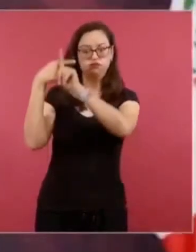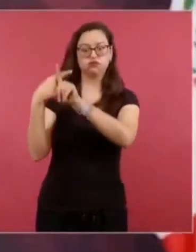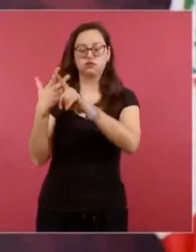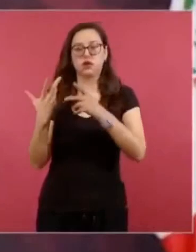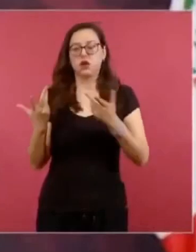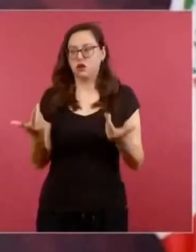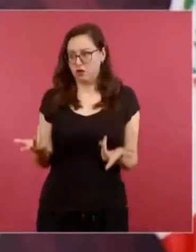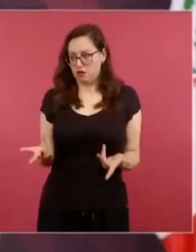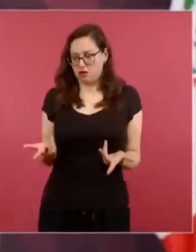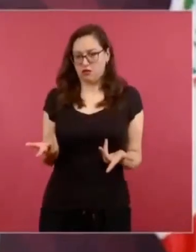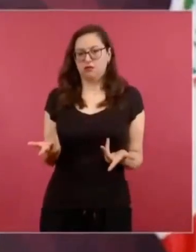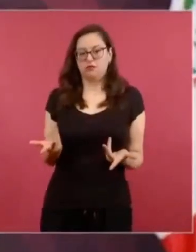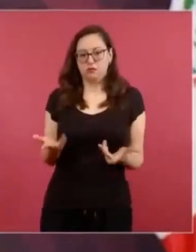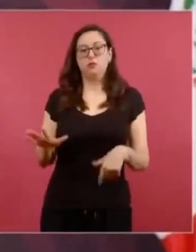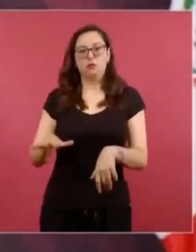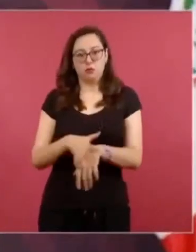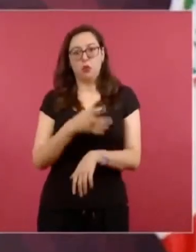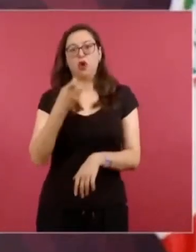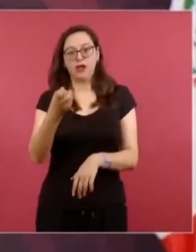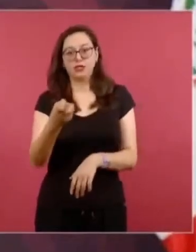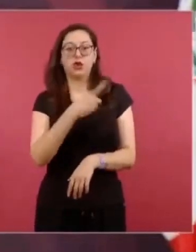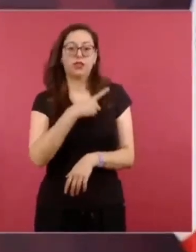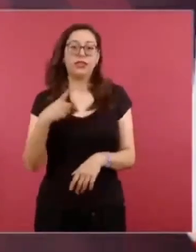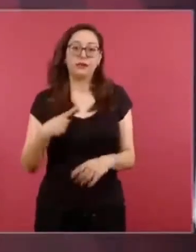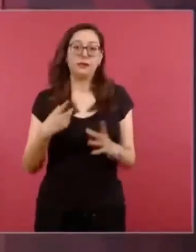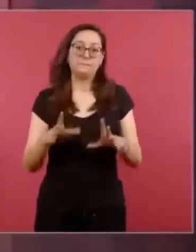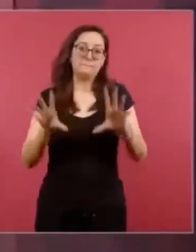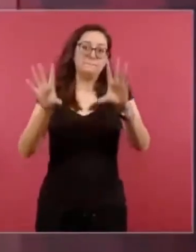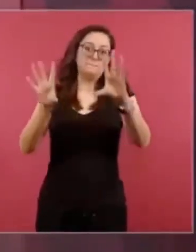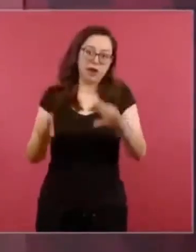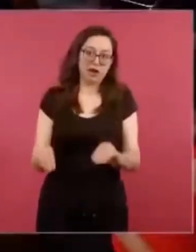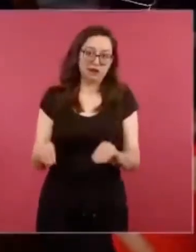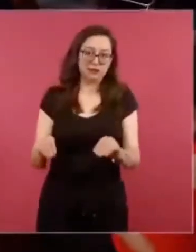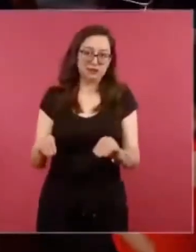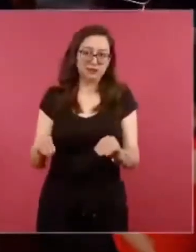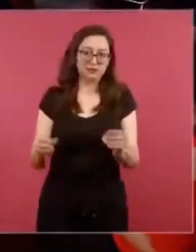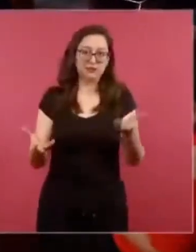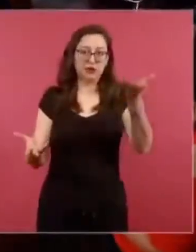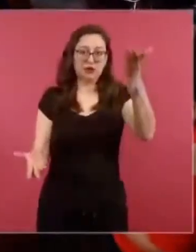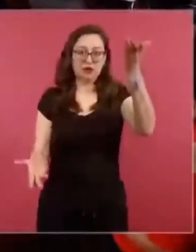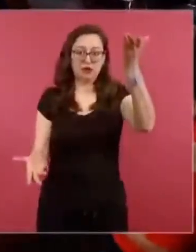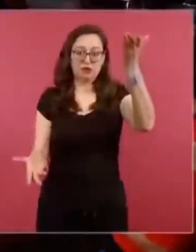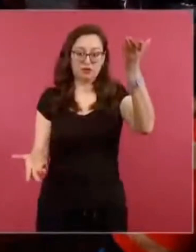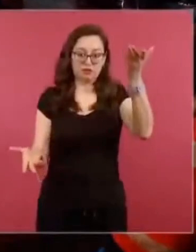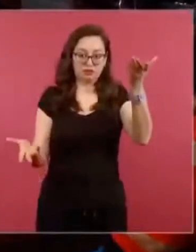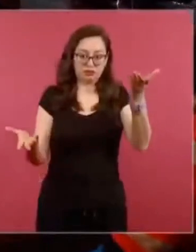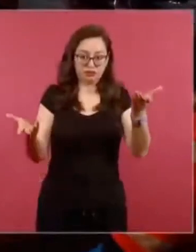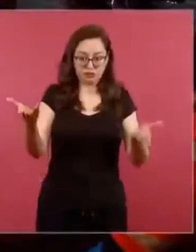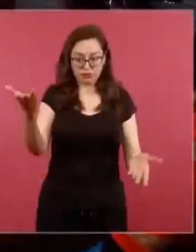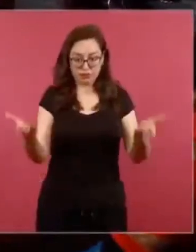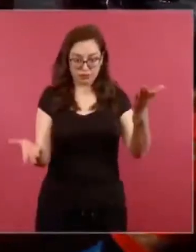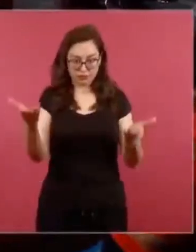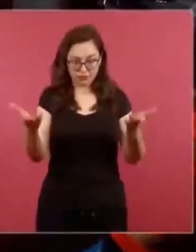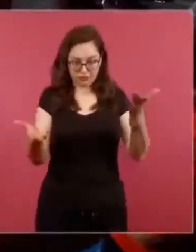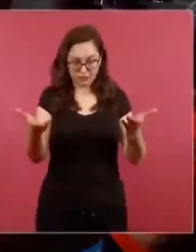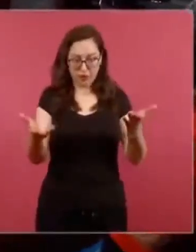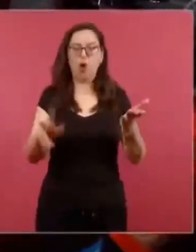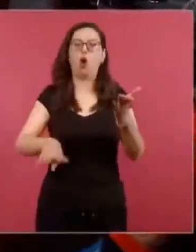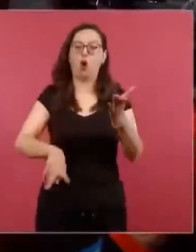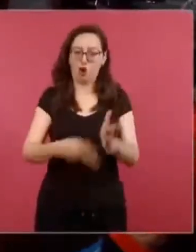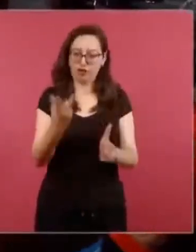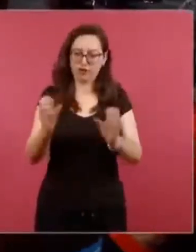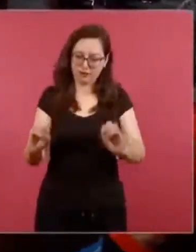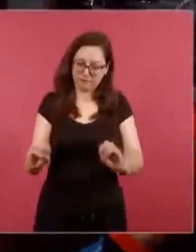lo que se está haciendo con el Senace es controlar para